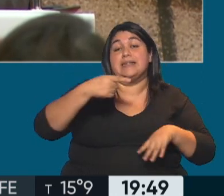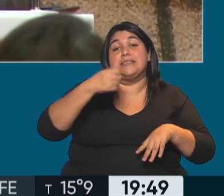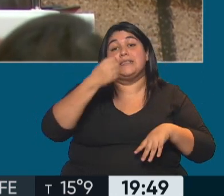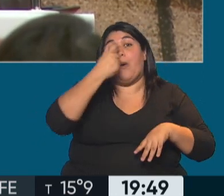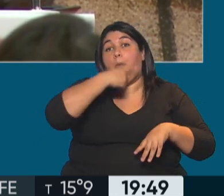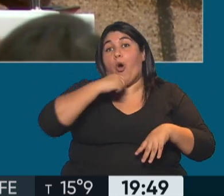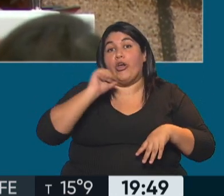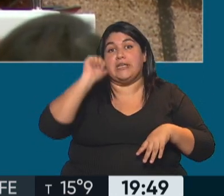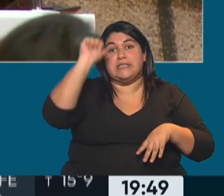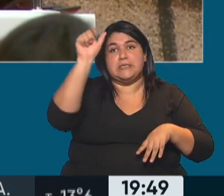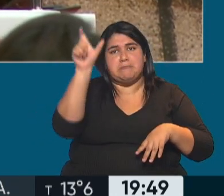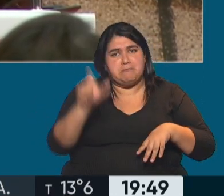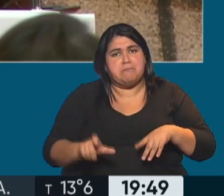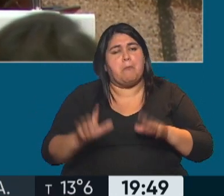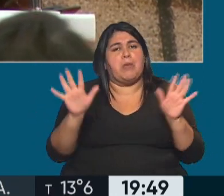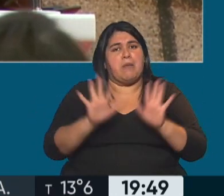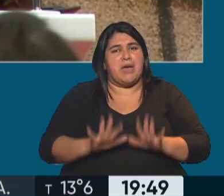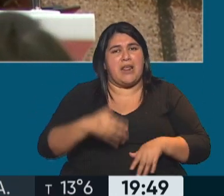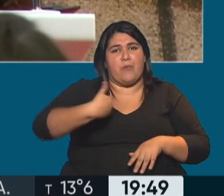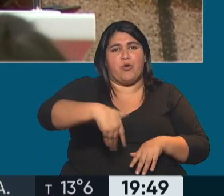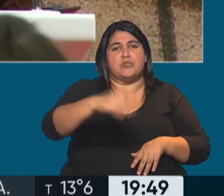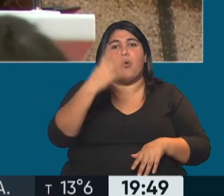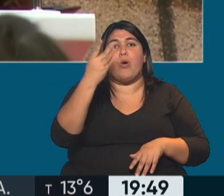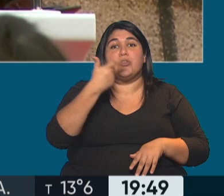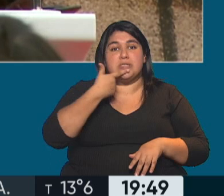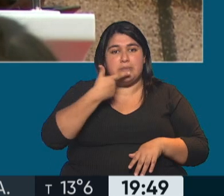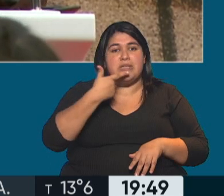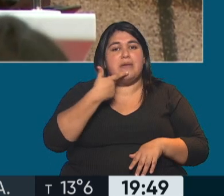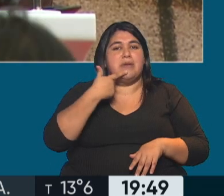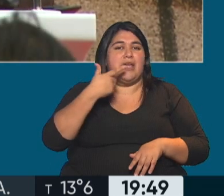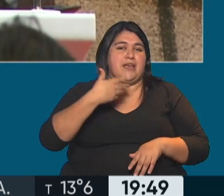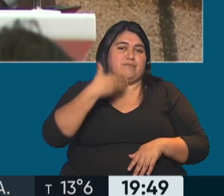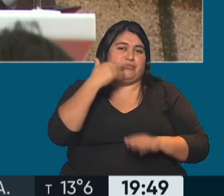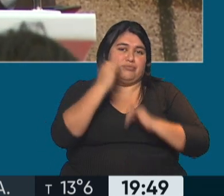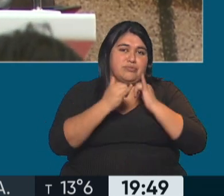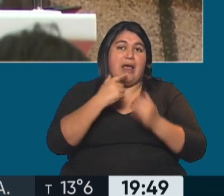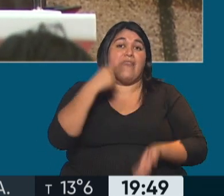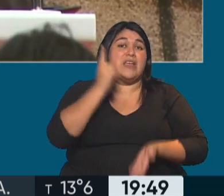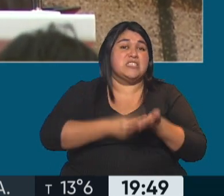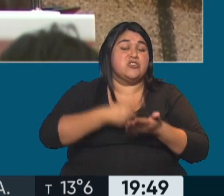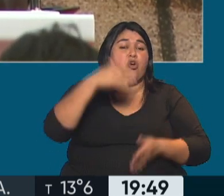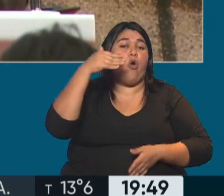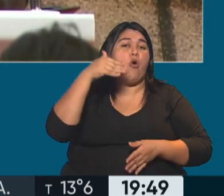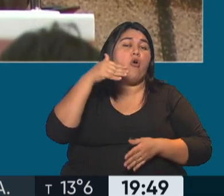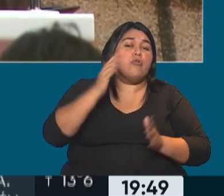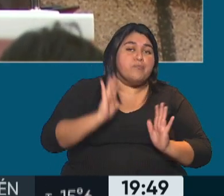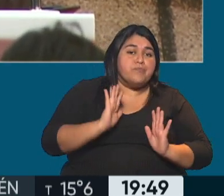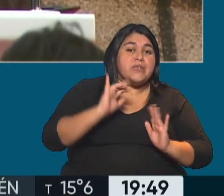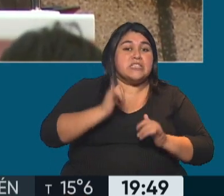mencionábamos, muy preparado ya para el 4 de septiembre, que va a ser el plebiscito, en el cual van a decidir los chilenos y chilenas si,